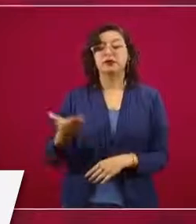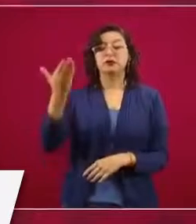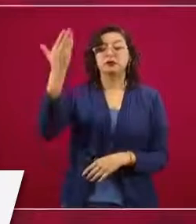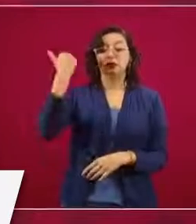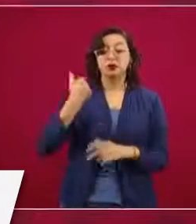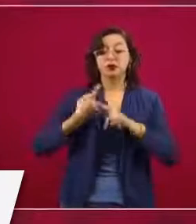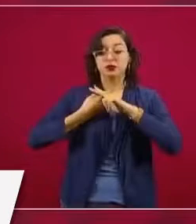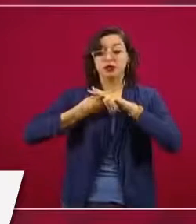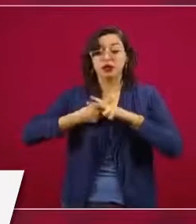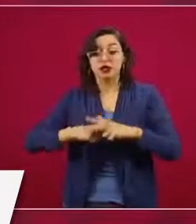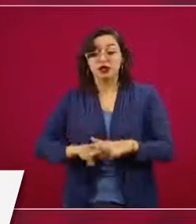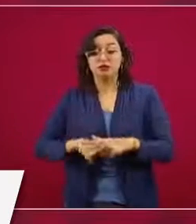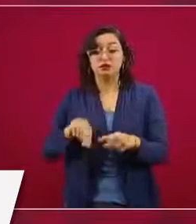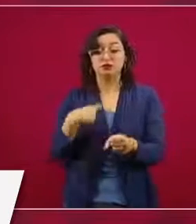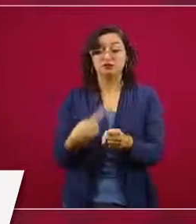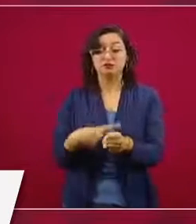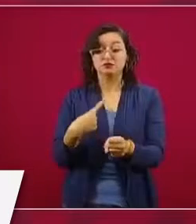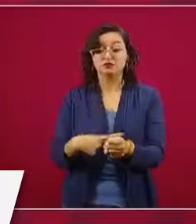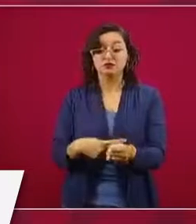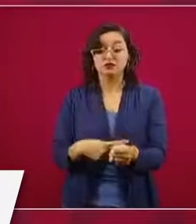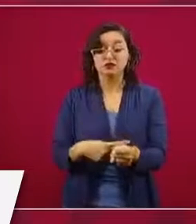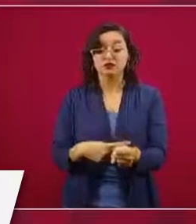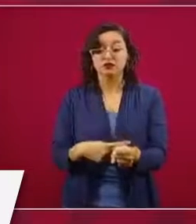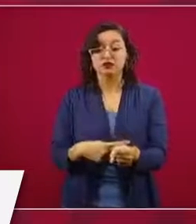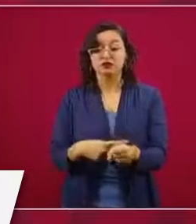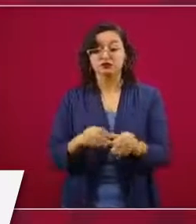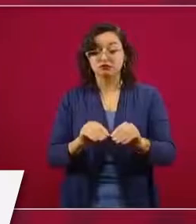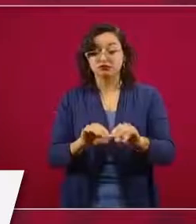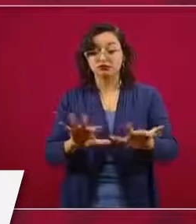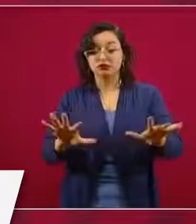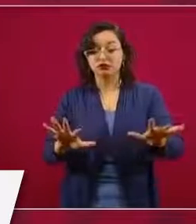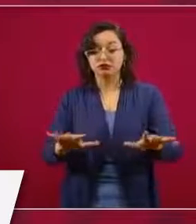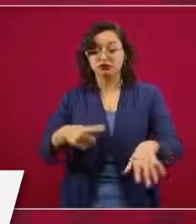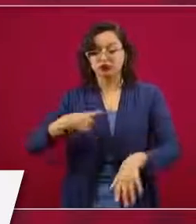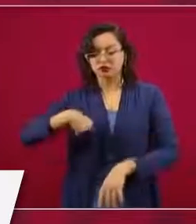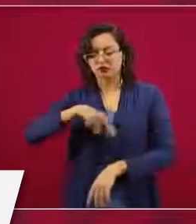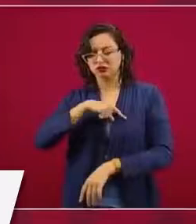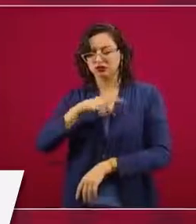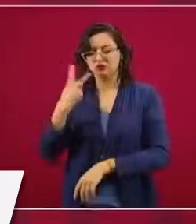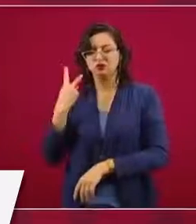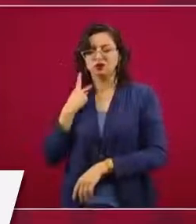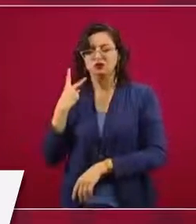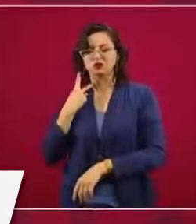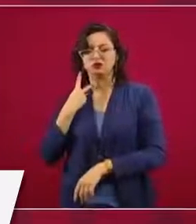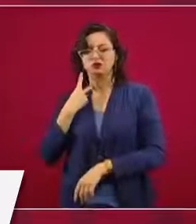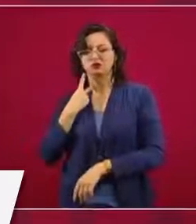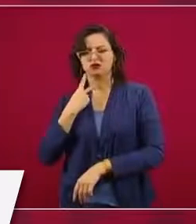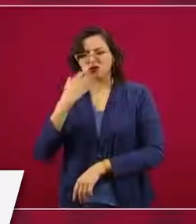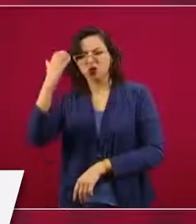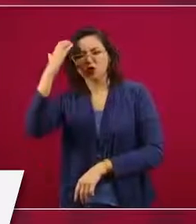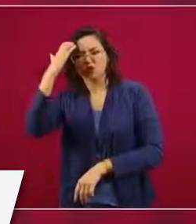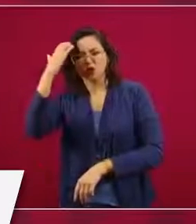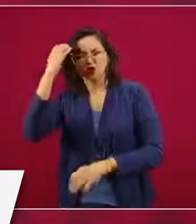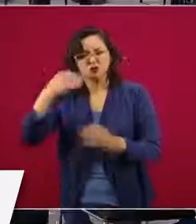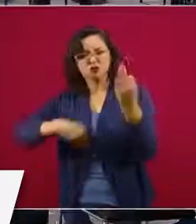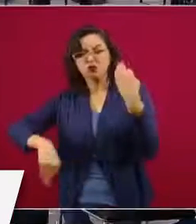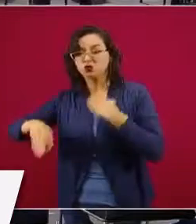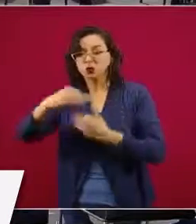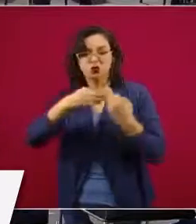los políticos no somos todólogos, sábelo todos, sábelo todos,